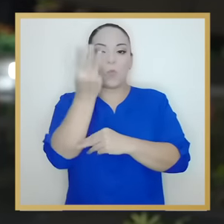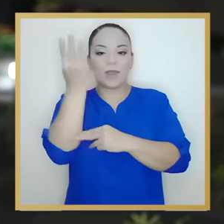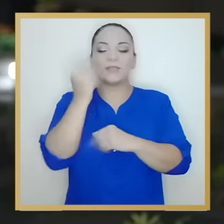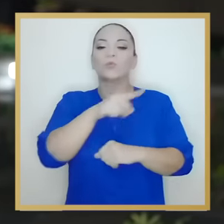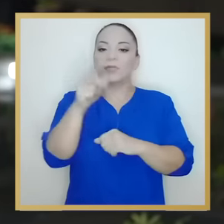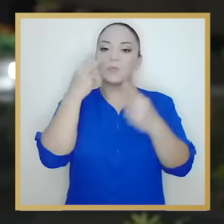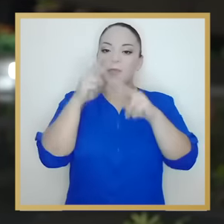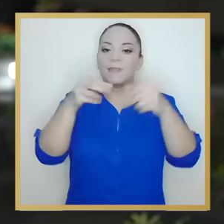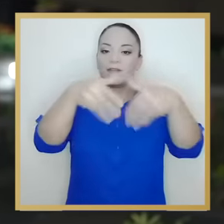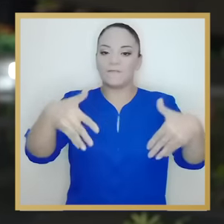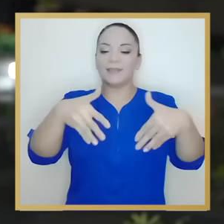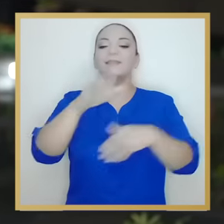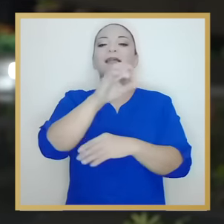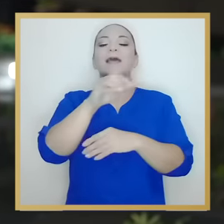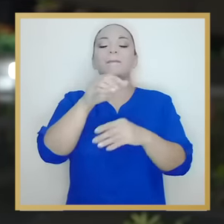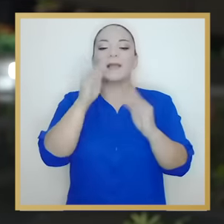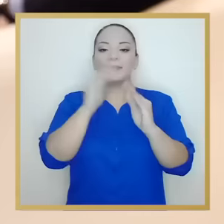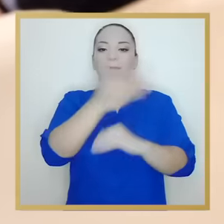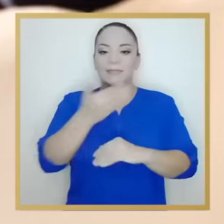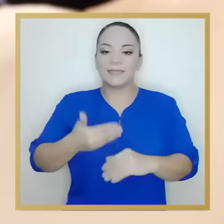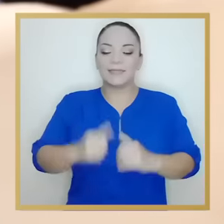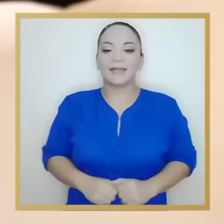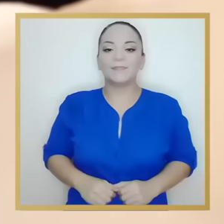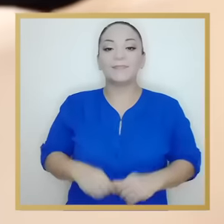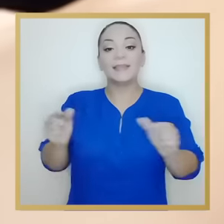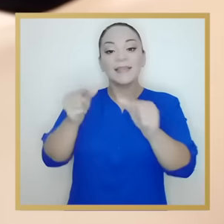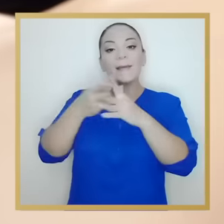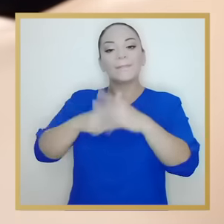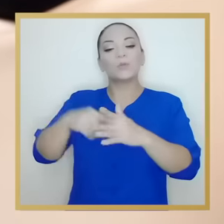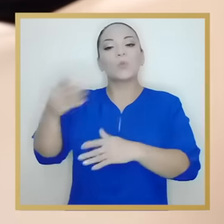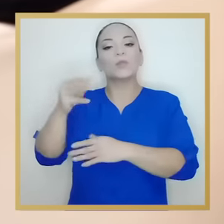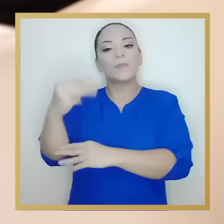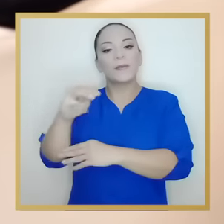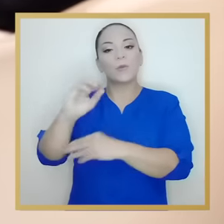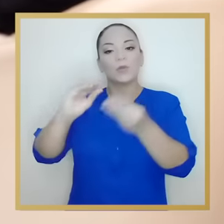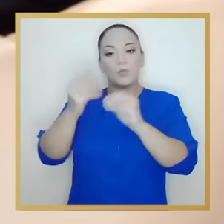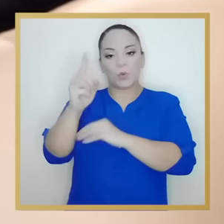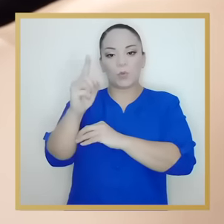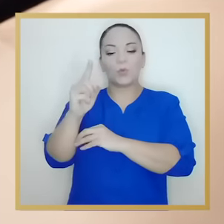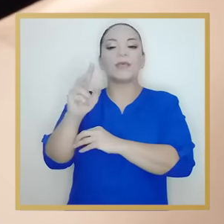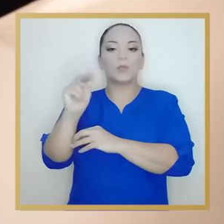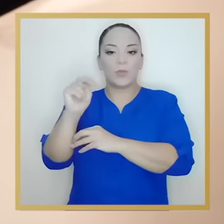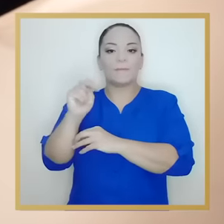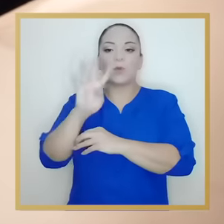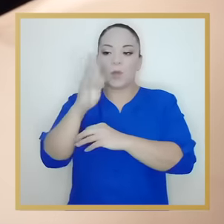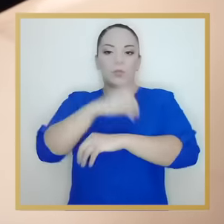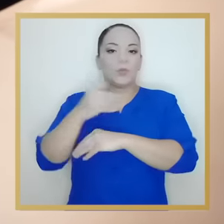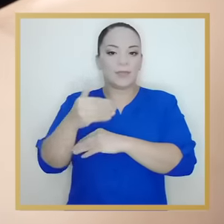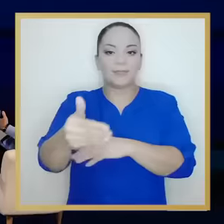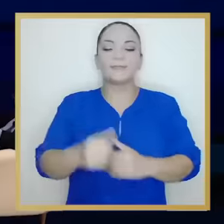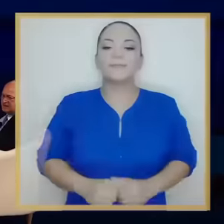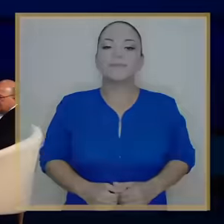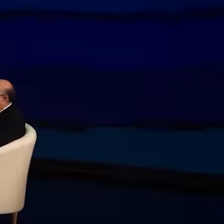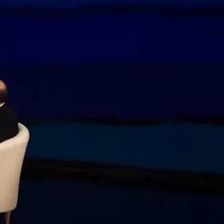Washington en las redes de la Presidencia de la República. La gira inició el miércoles 1 de noviembre y se extiende durante cuatro